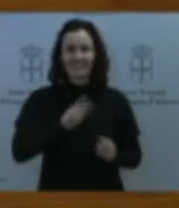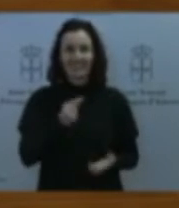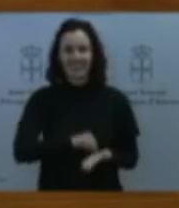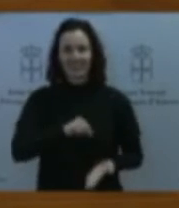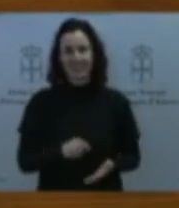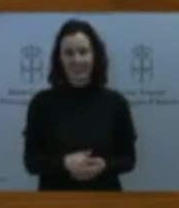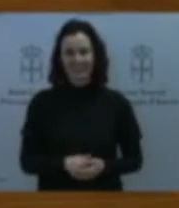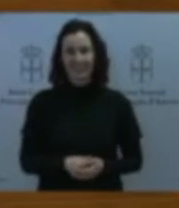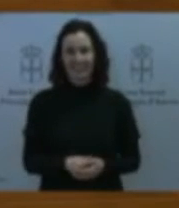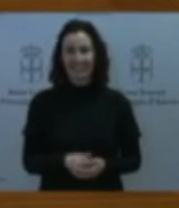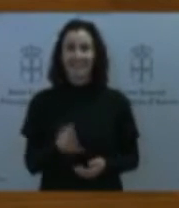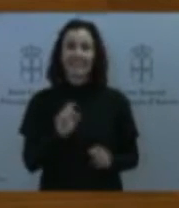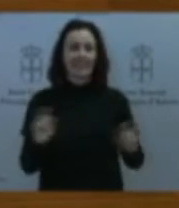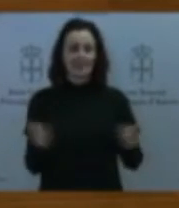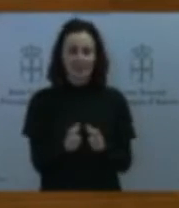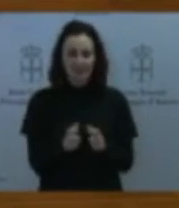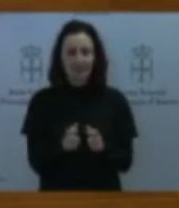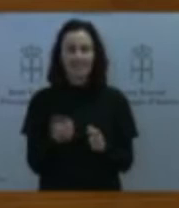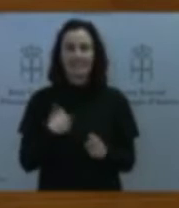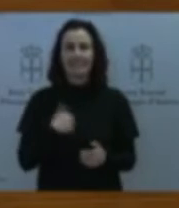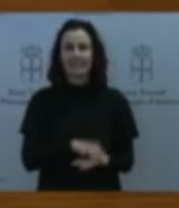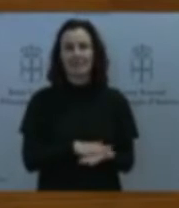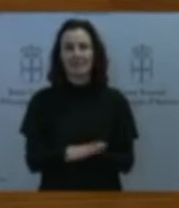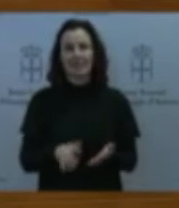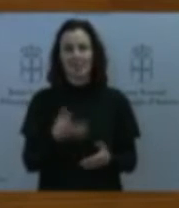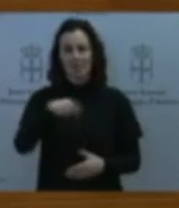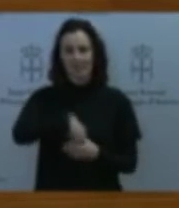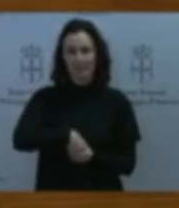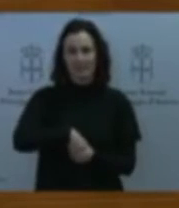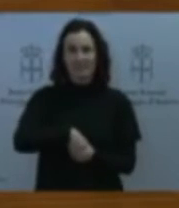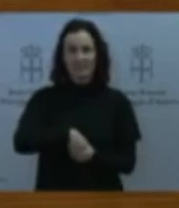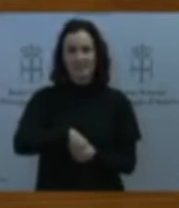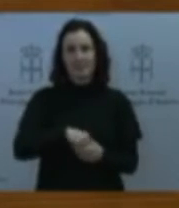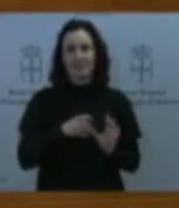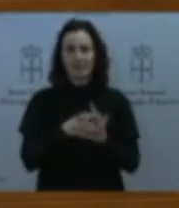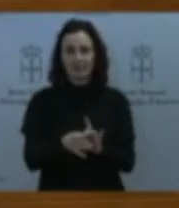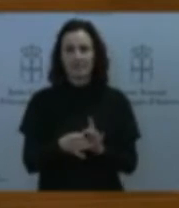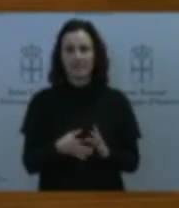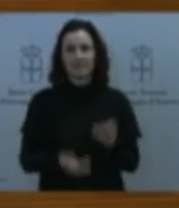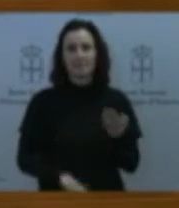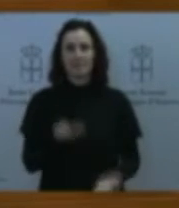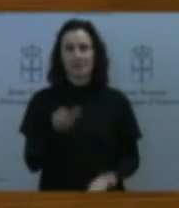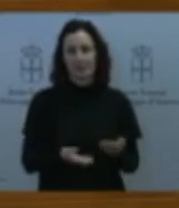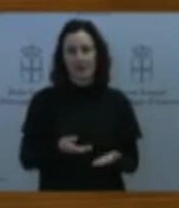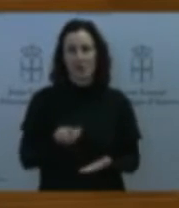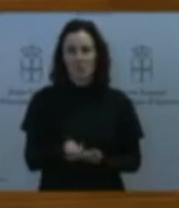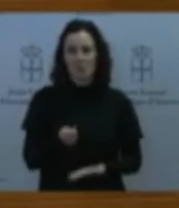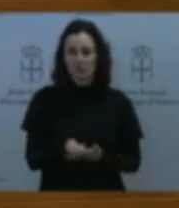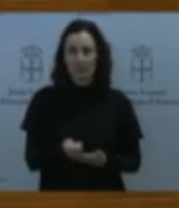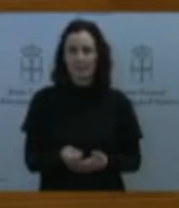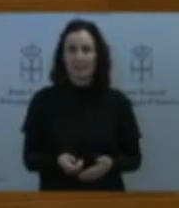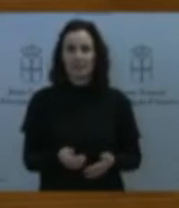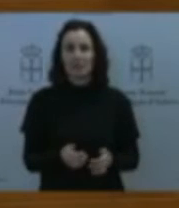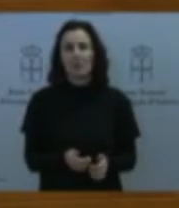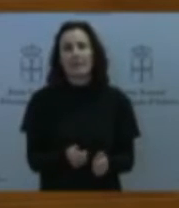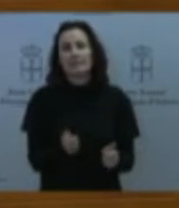establecido ya el mecanismo interno para valorarlo entre Cuota la Secretaría General Técnica y la